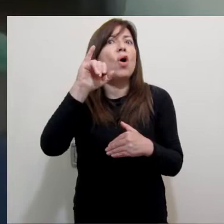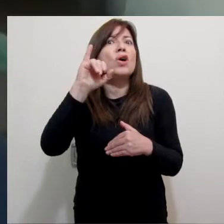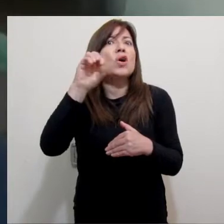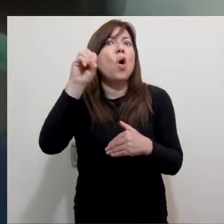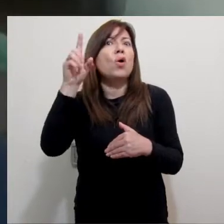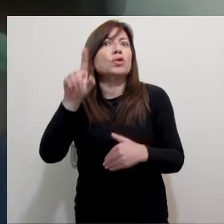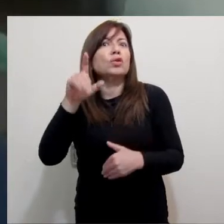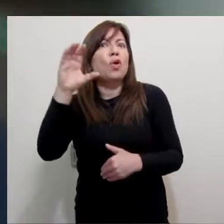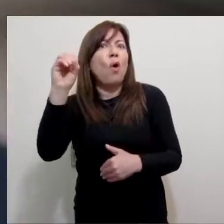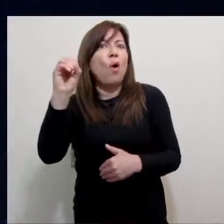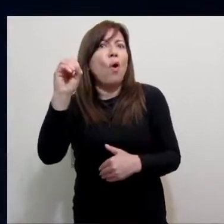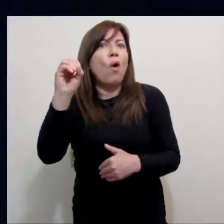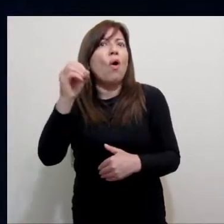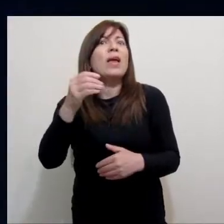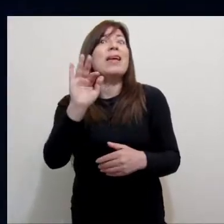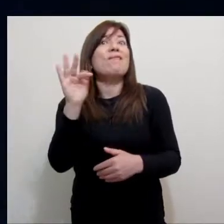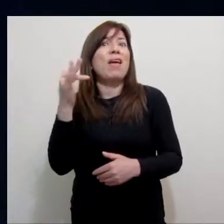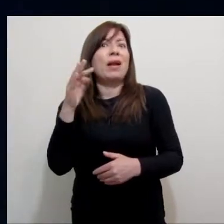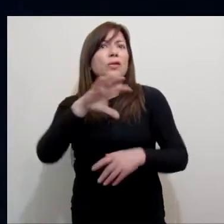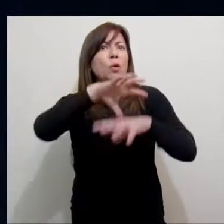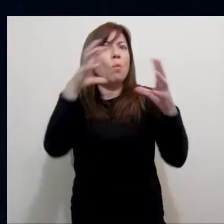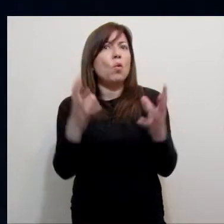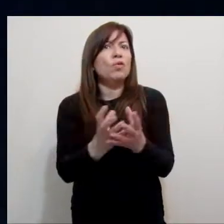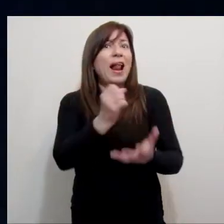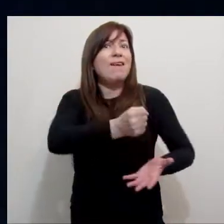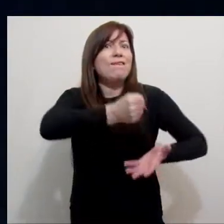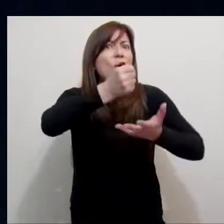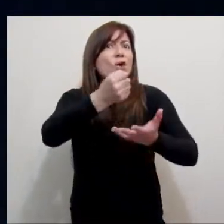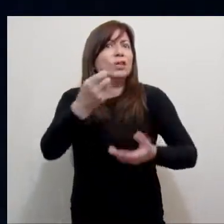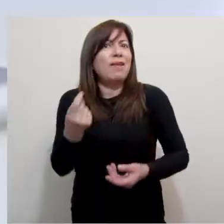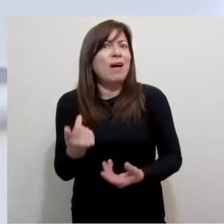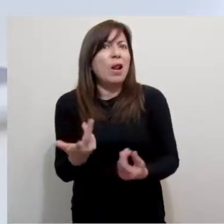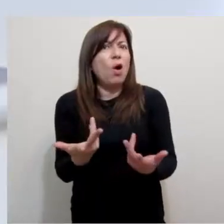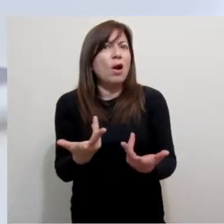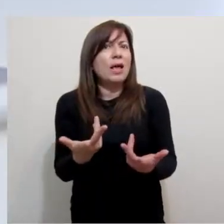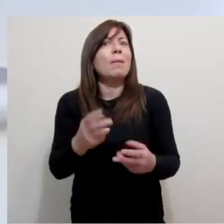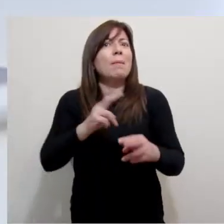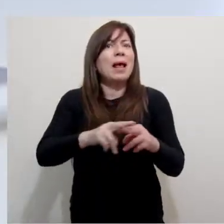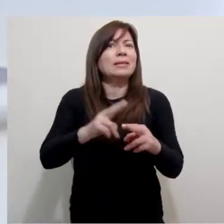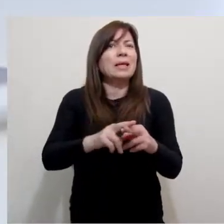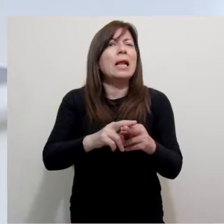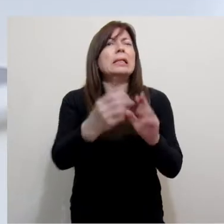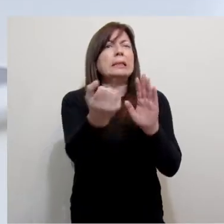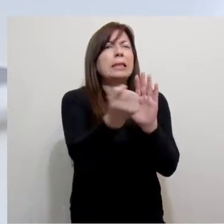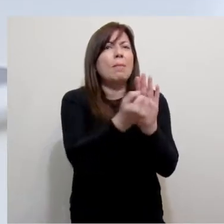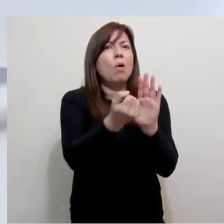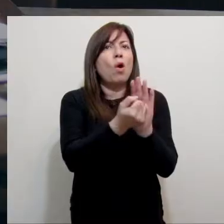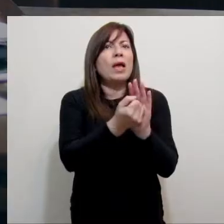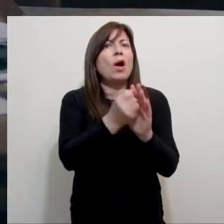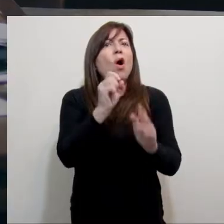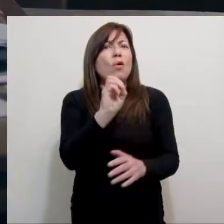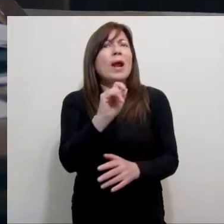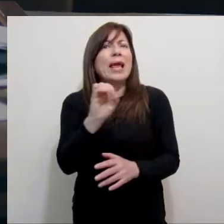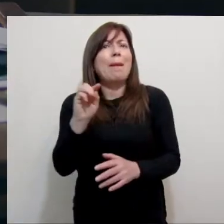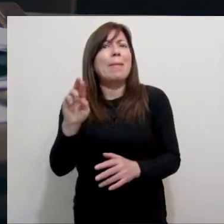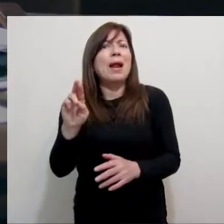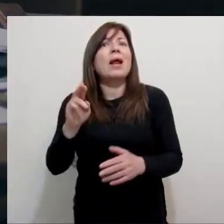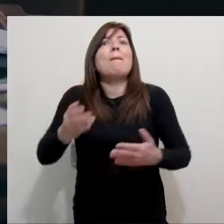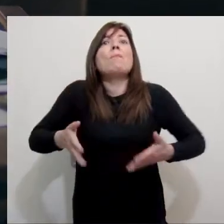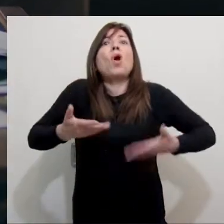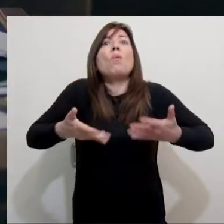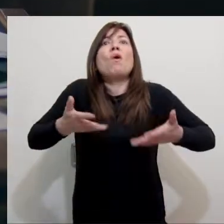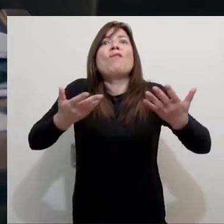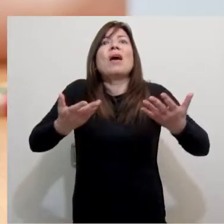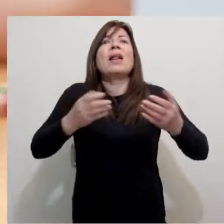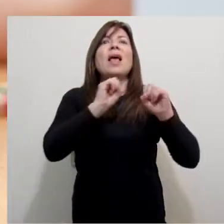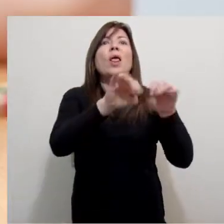de IOSCO y la Federación Mundial de Bolsas de Valores para realizar este simbólico Ring the Bell y aportar